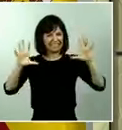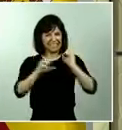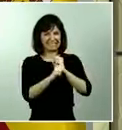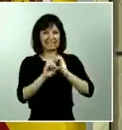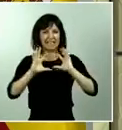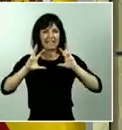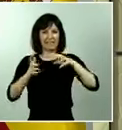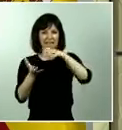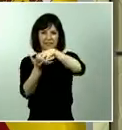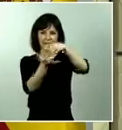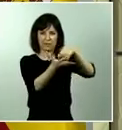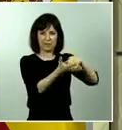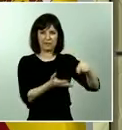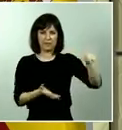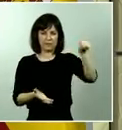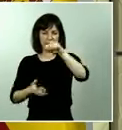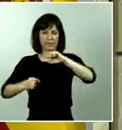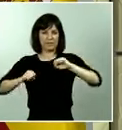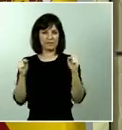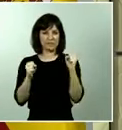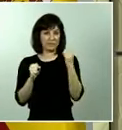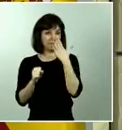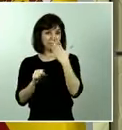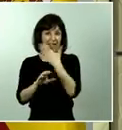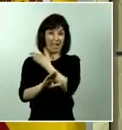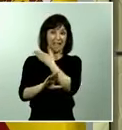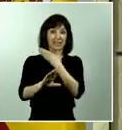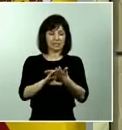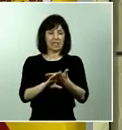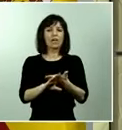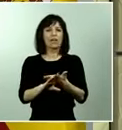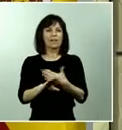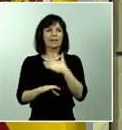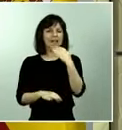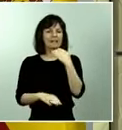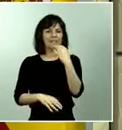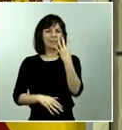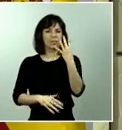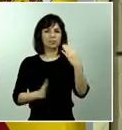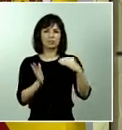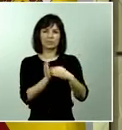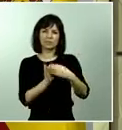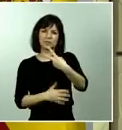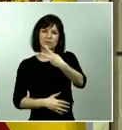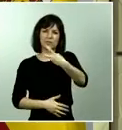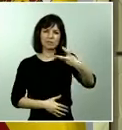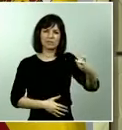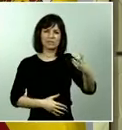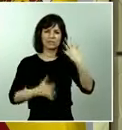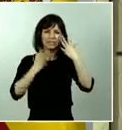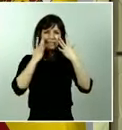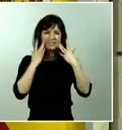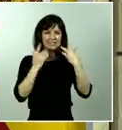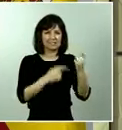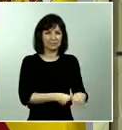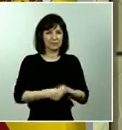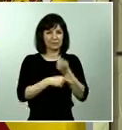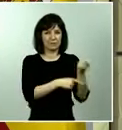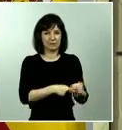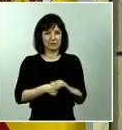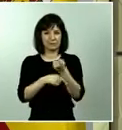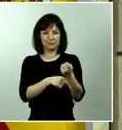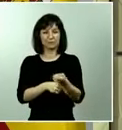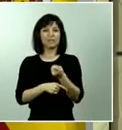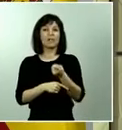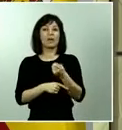Tengo que decir que hasta la fecha se han hecho casi 4.200 infecciones en 3.000 residencias,